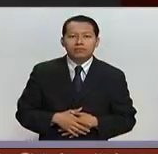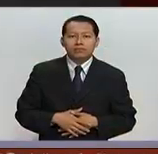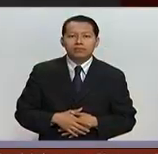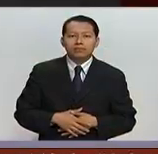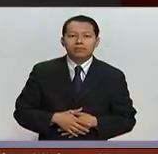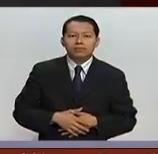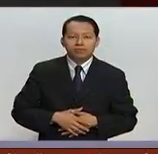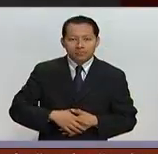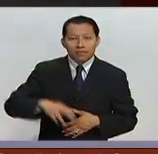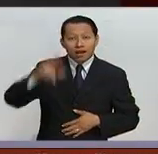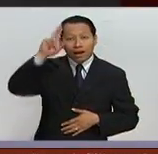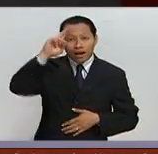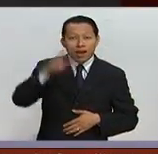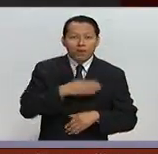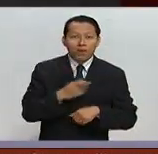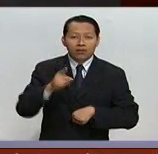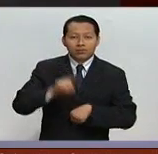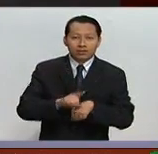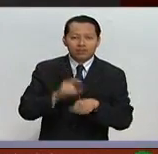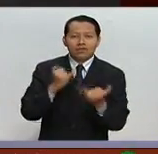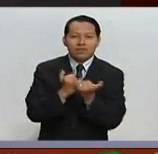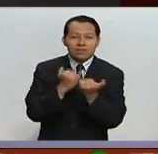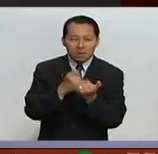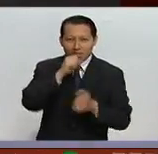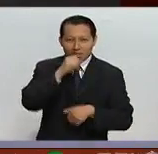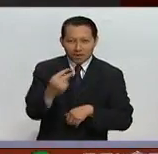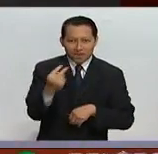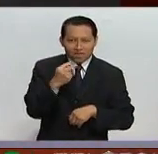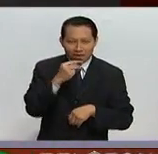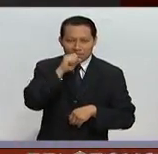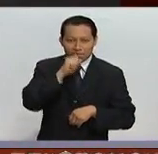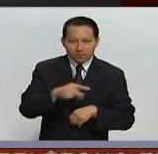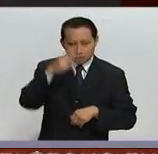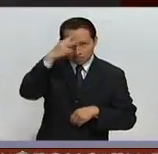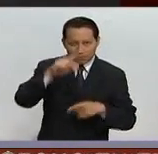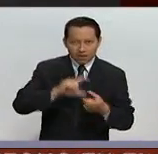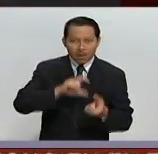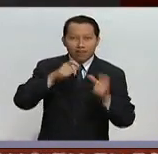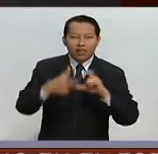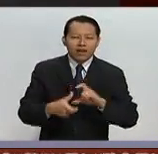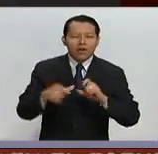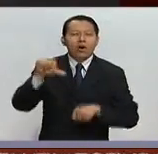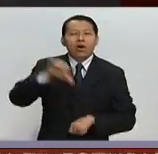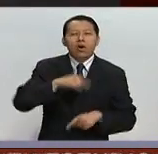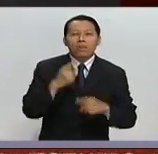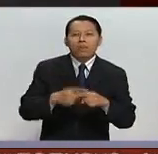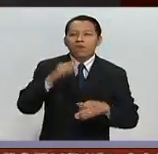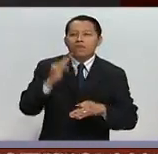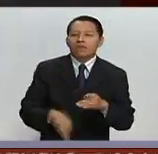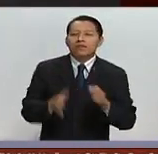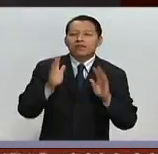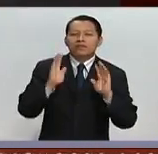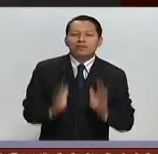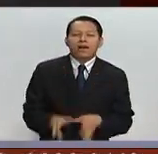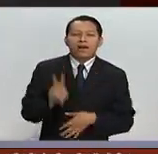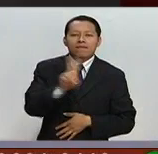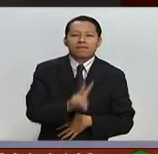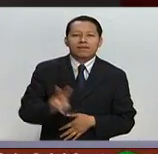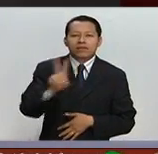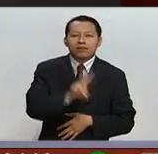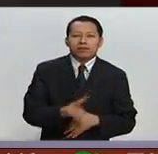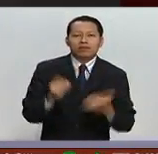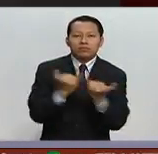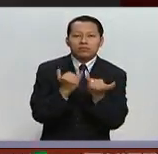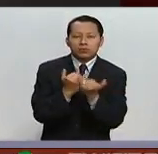¿Qué tal? Muy buenos días. Qué gusto que nos acompañe en una edición más de México al Día. Hoy por fin ya es viernes, viernes, donde en este momento